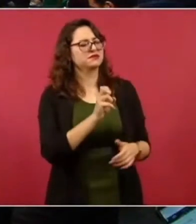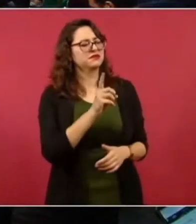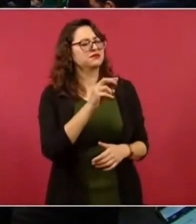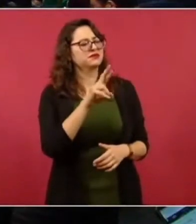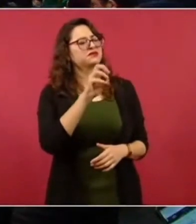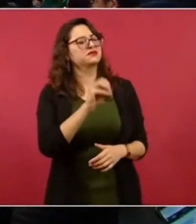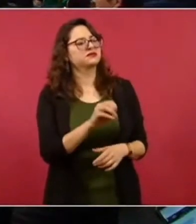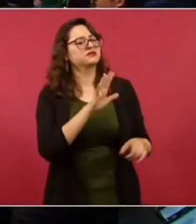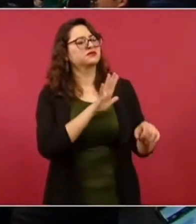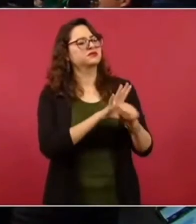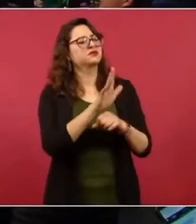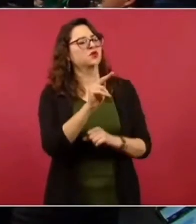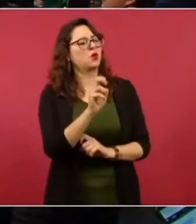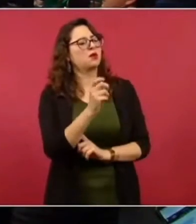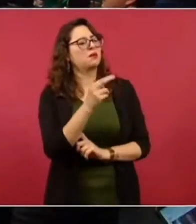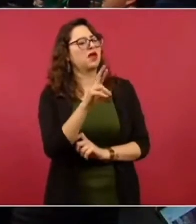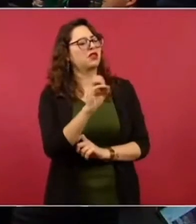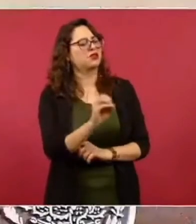hablando?